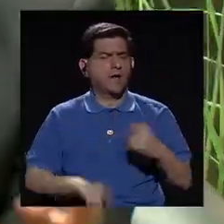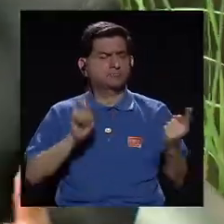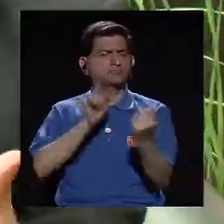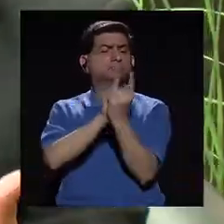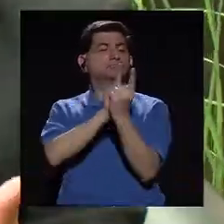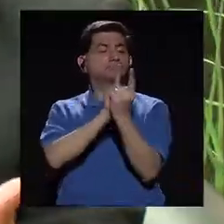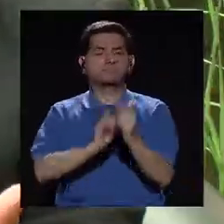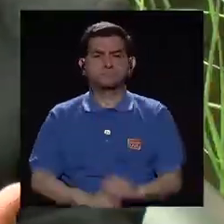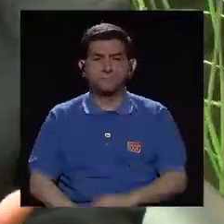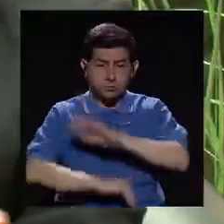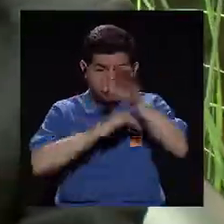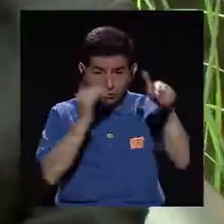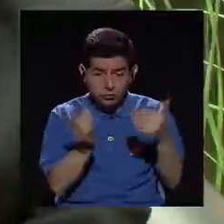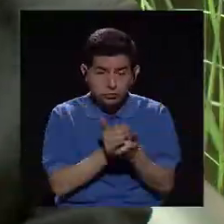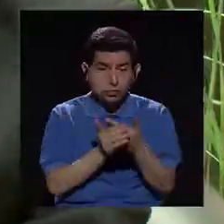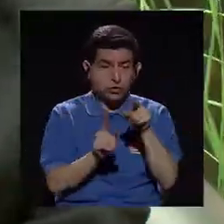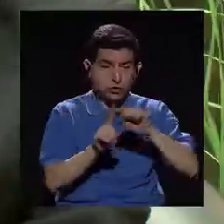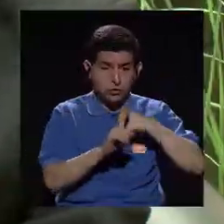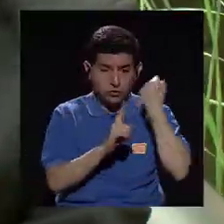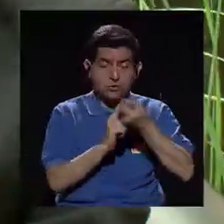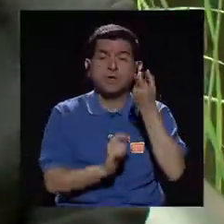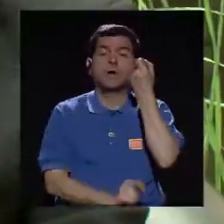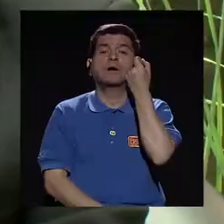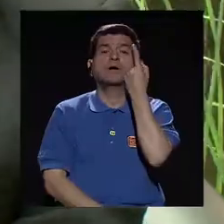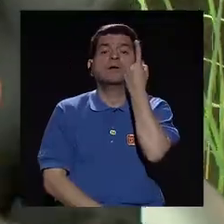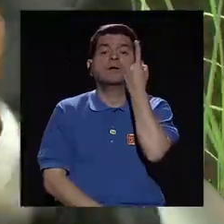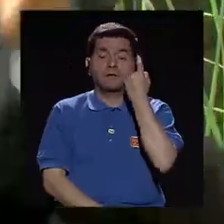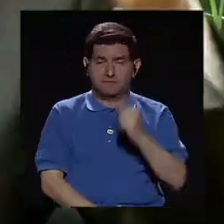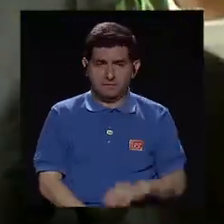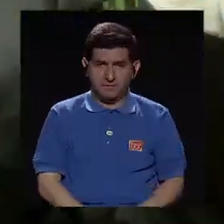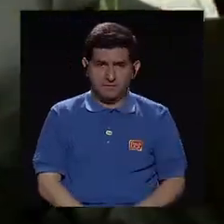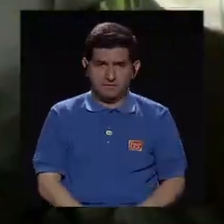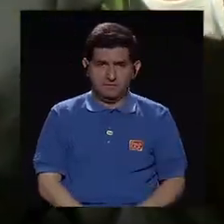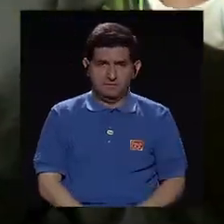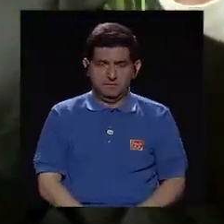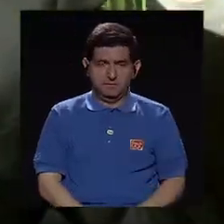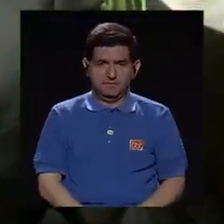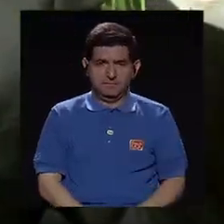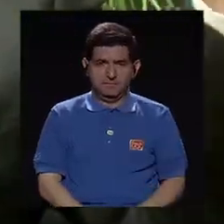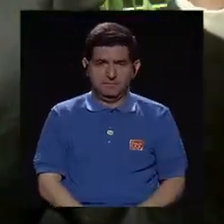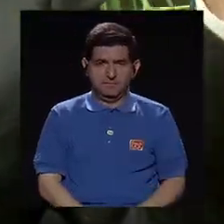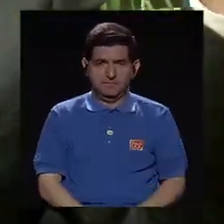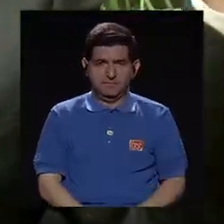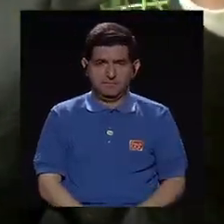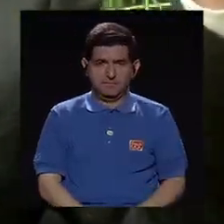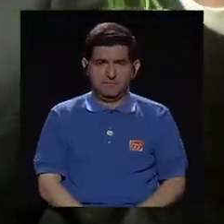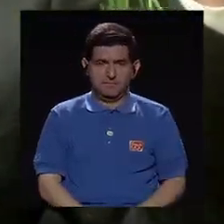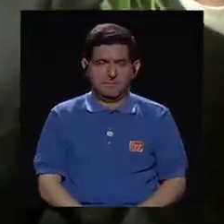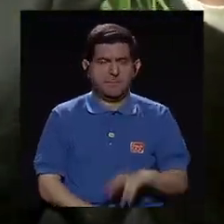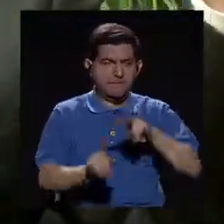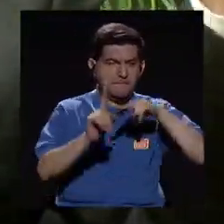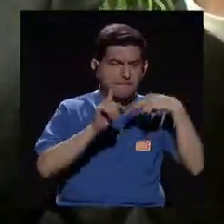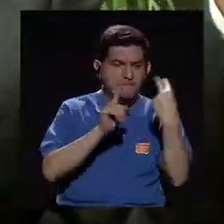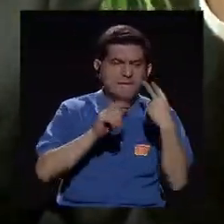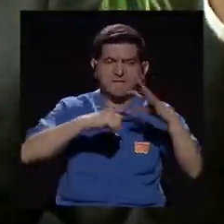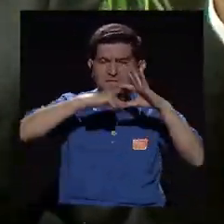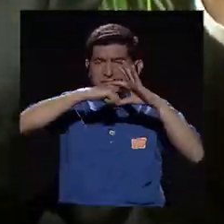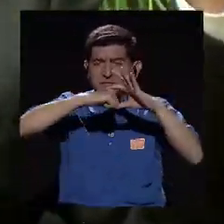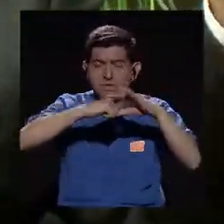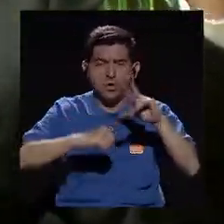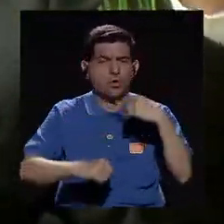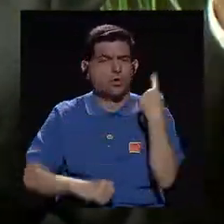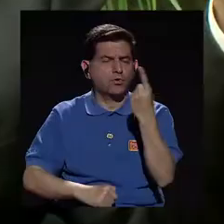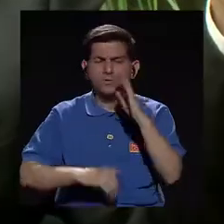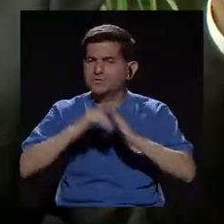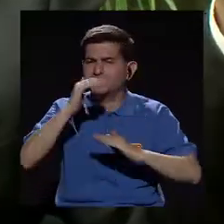Y todo eso, todo eso me lleva a entender que la visión de planeta